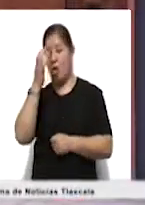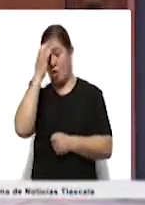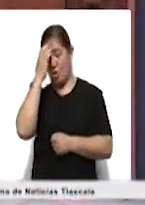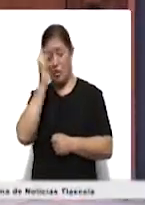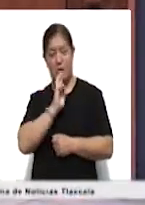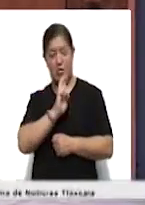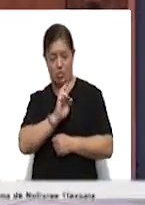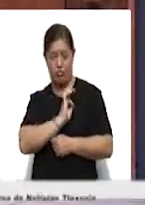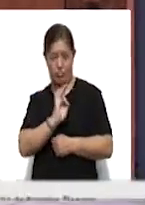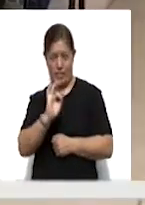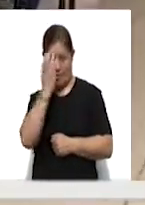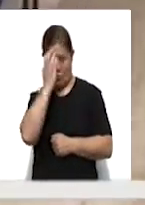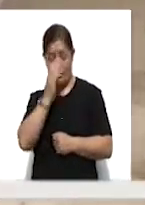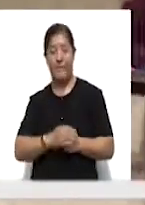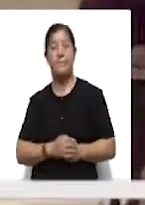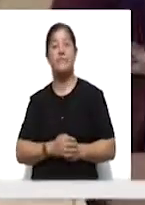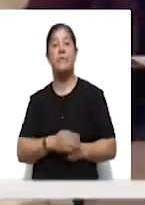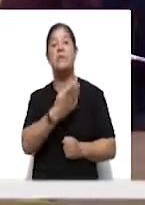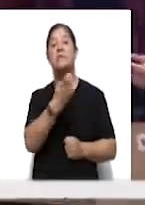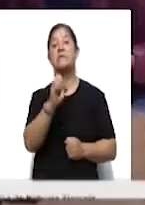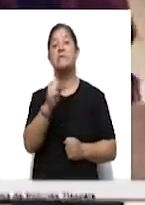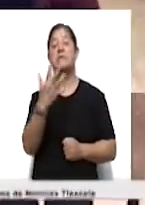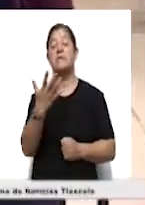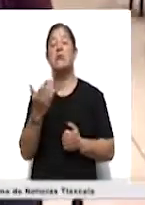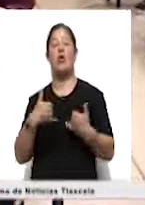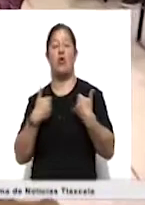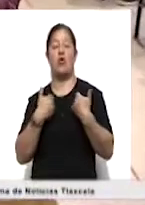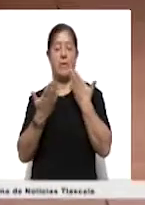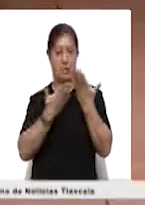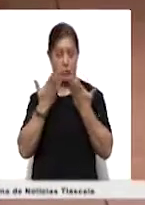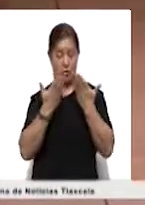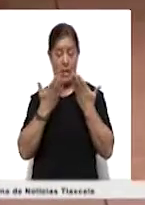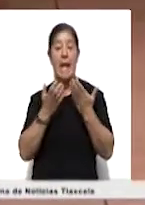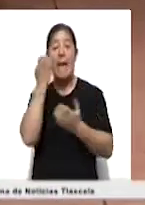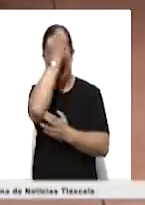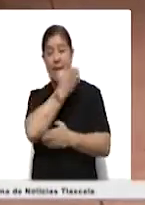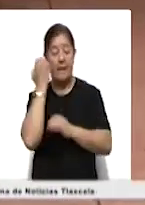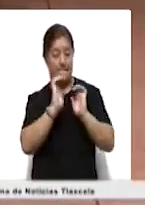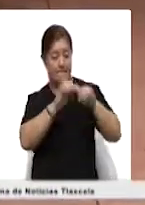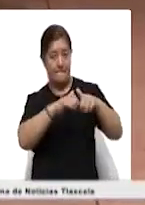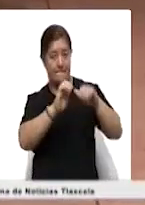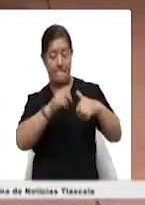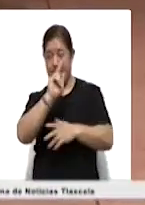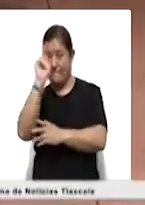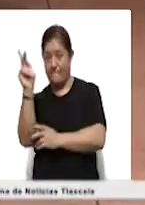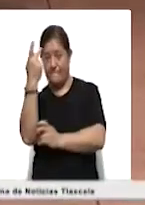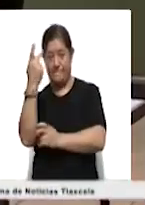El pasado sábado 12 de junio, 365 estudiantes presentaron el examen de admisión a la Unidad Profesional